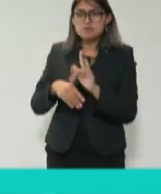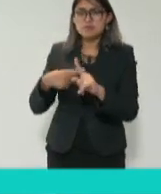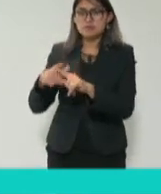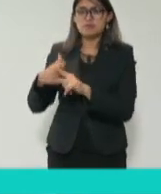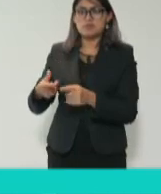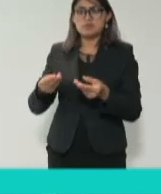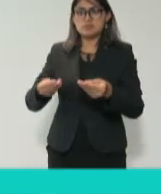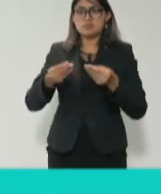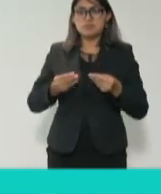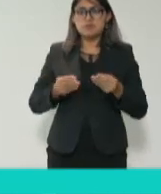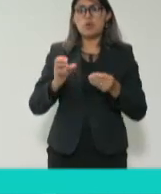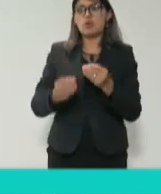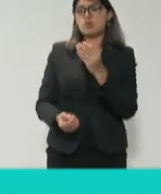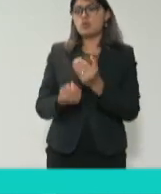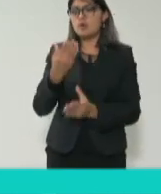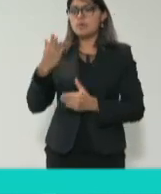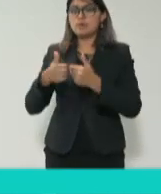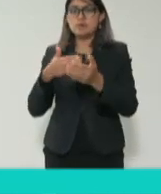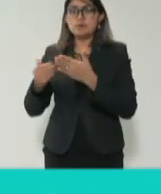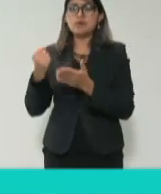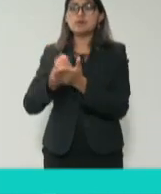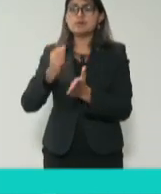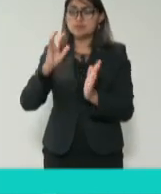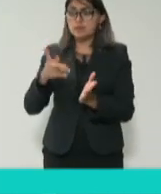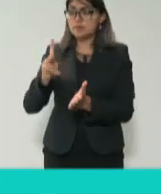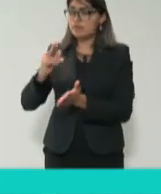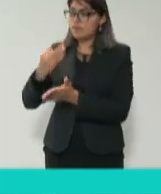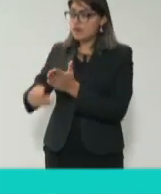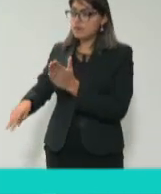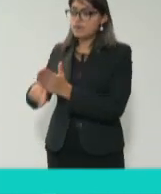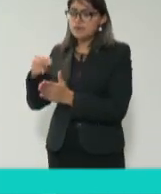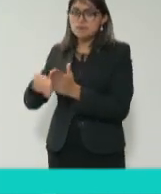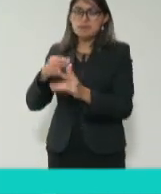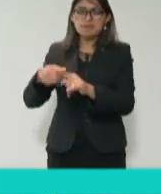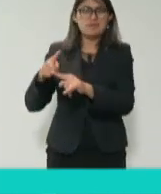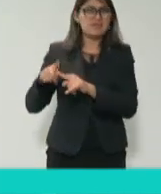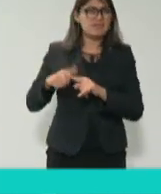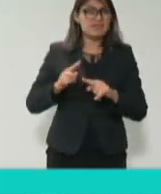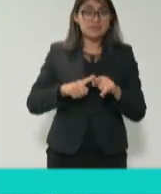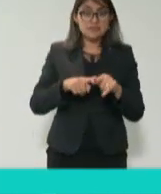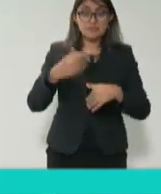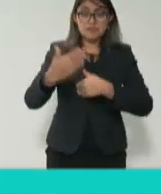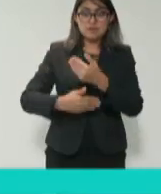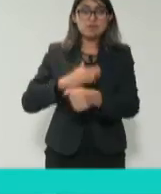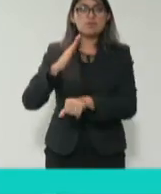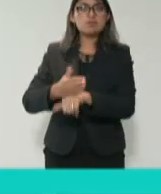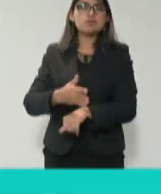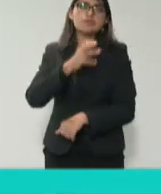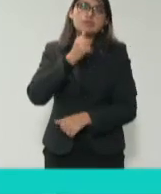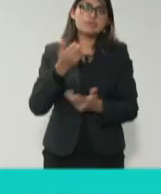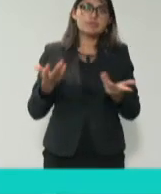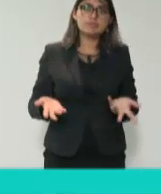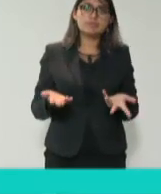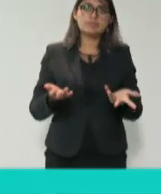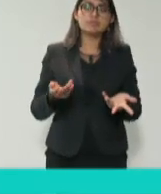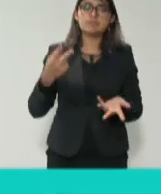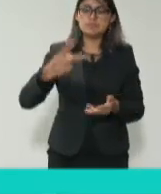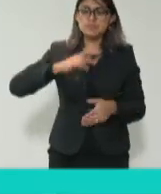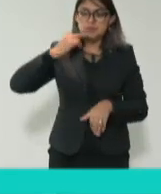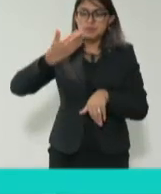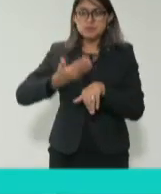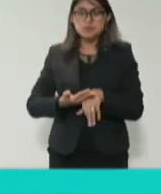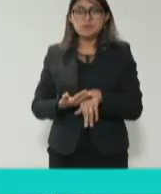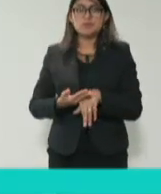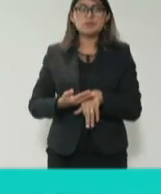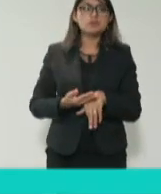actualizado, o porque el manual se aprobó pero no se lo dieron a firmar, o N causas que se sustentan en los procedimientos de responsabilidades